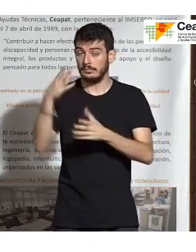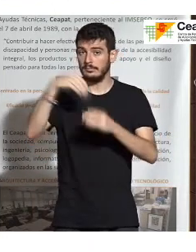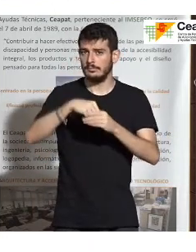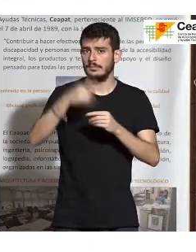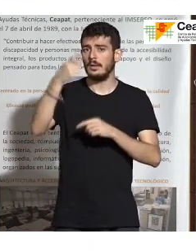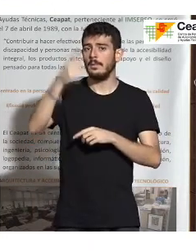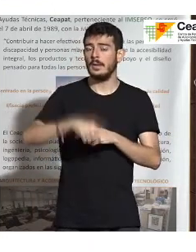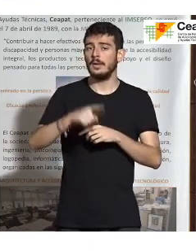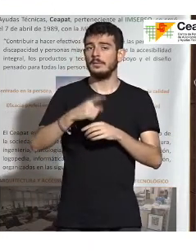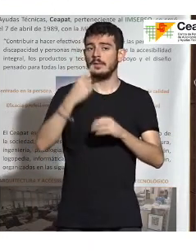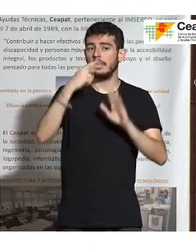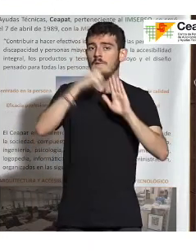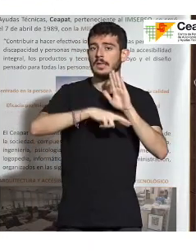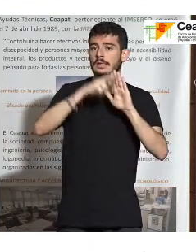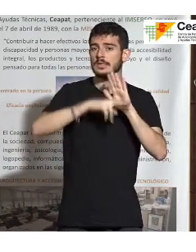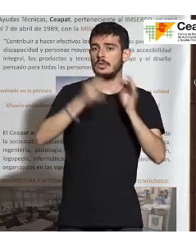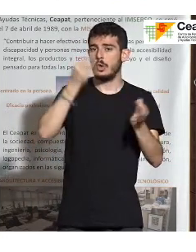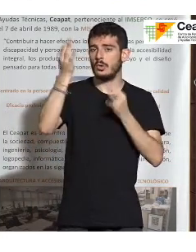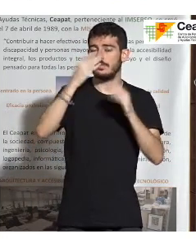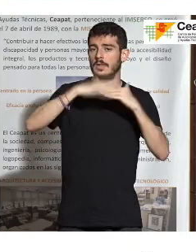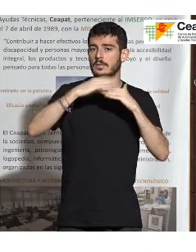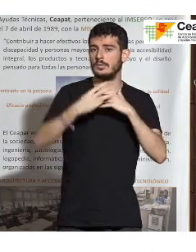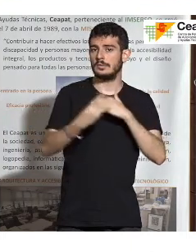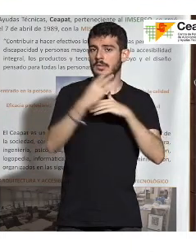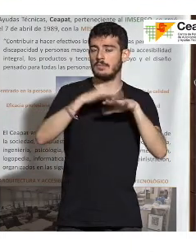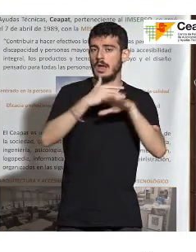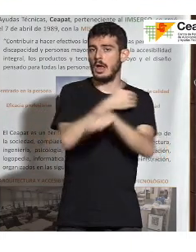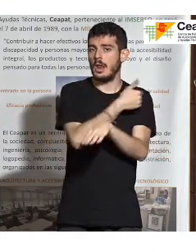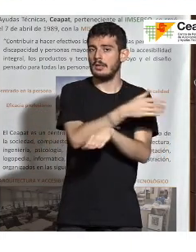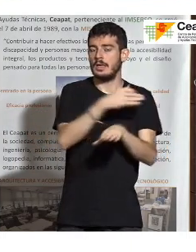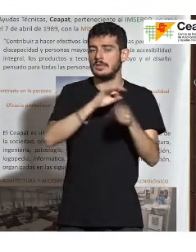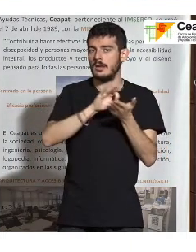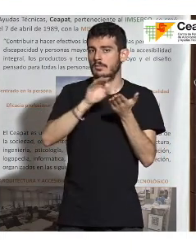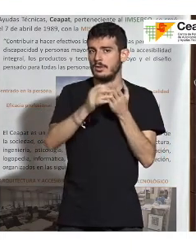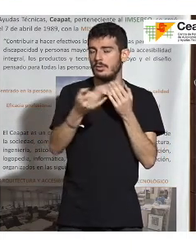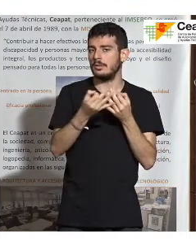qué requisitos mínimos debe tener para seguir teniendo esas garantías en la prestación del servicio.